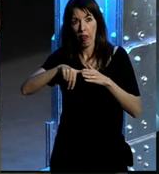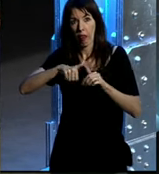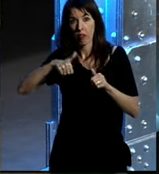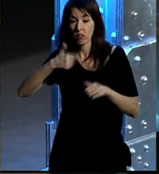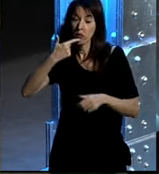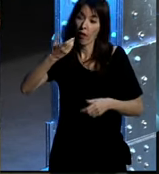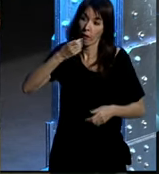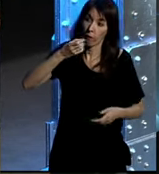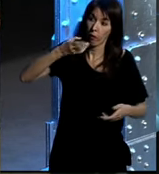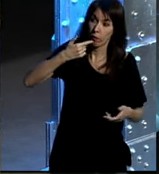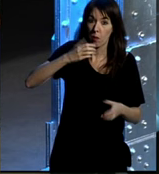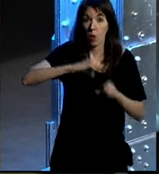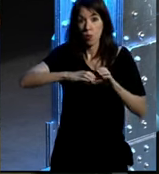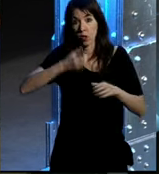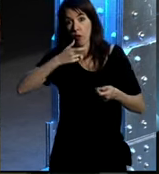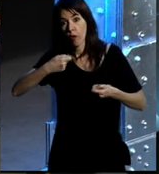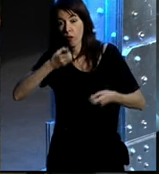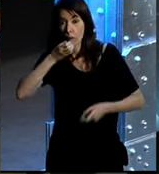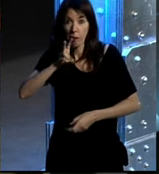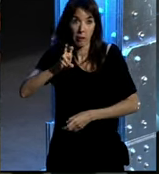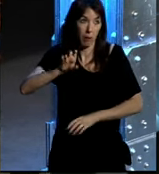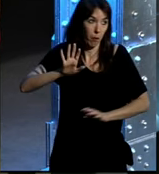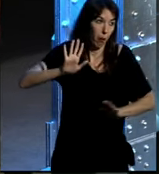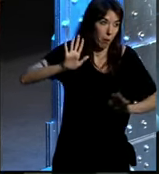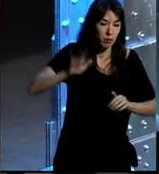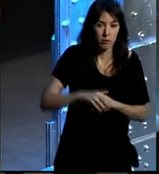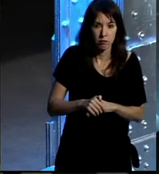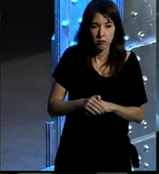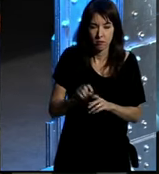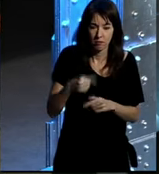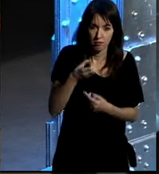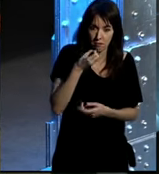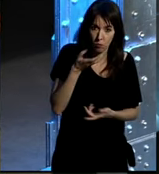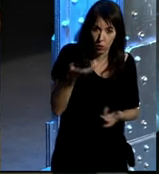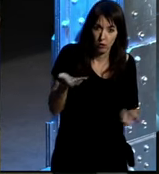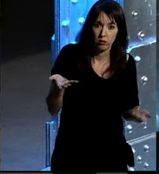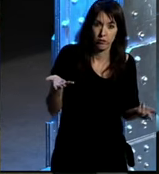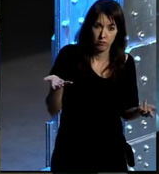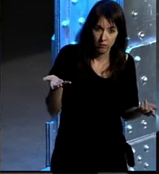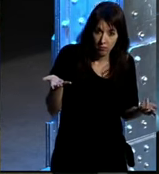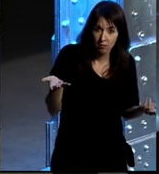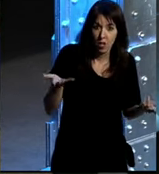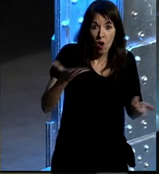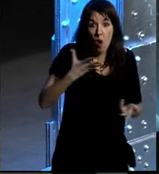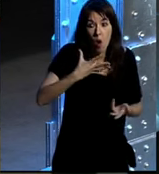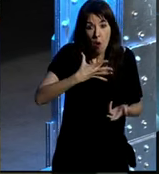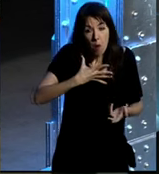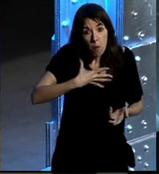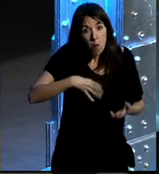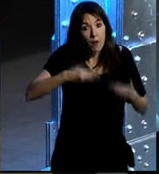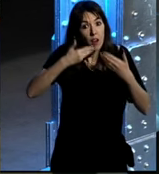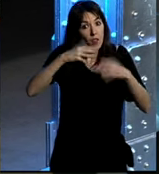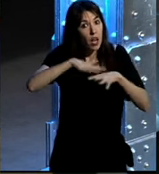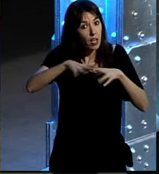ah paso esto no fue comunicación fue negocio vale y entonces dijimos bueno pues posiblemente con esto de las redes